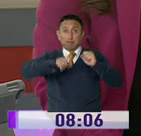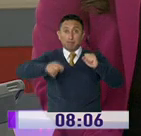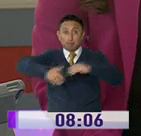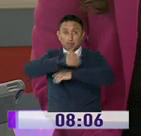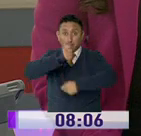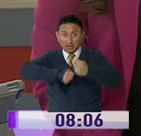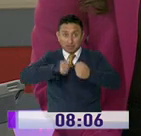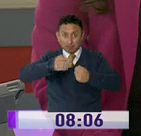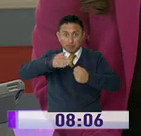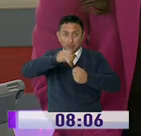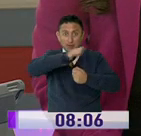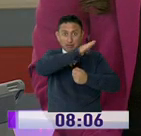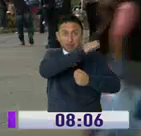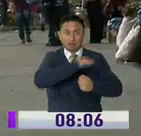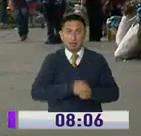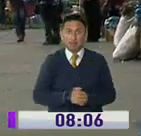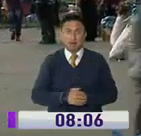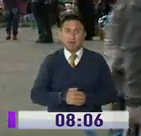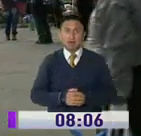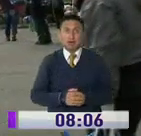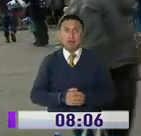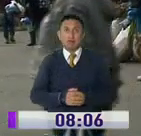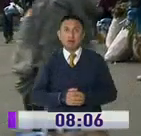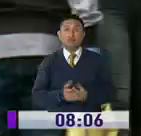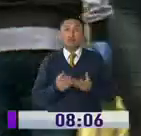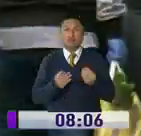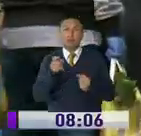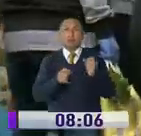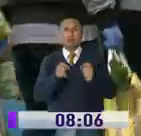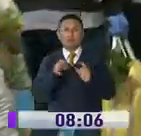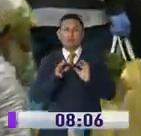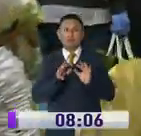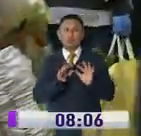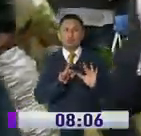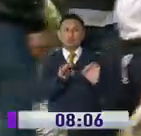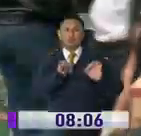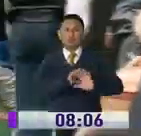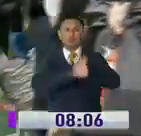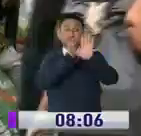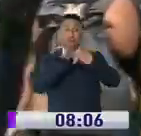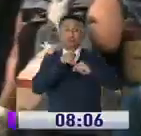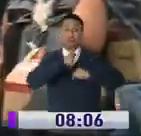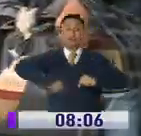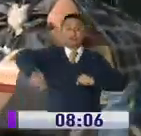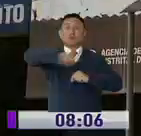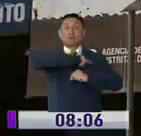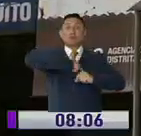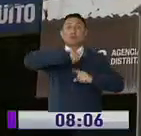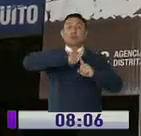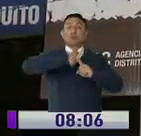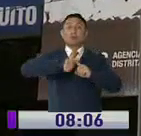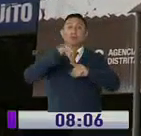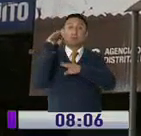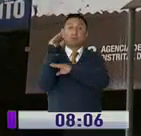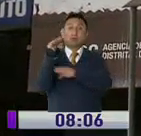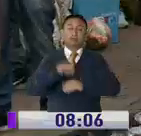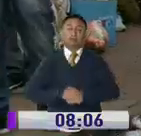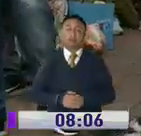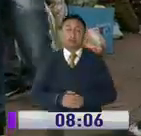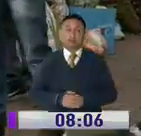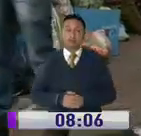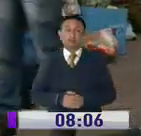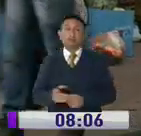comercio informal. Decenas de personas caminaban desde muy temprano por los alrededores del mercado de San Roque.